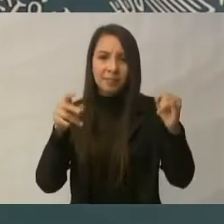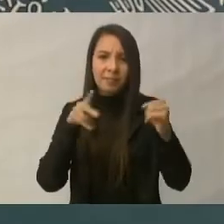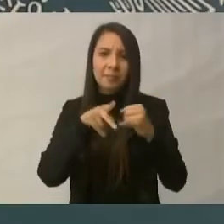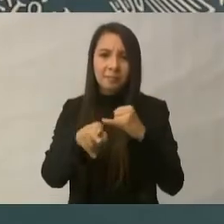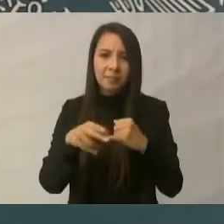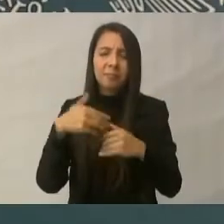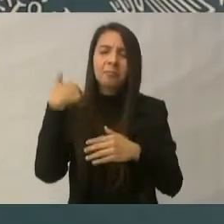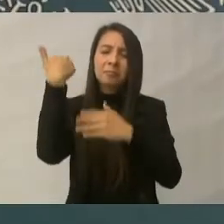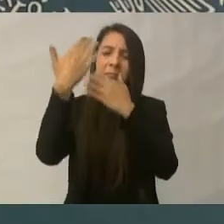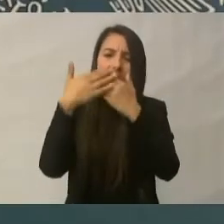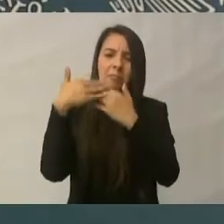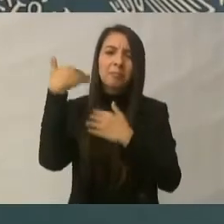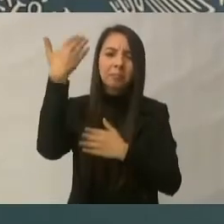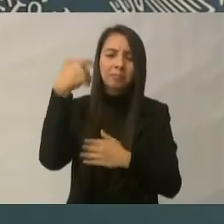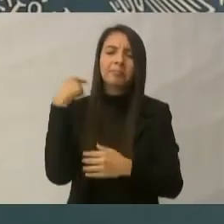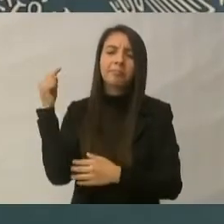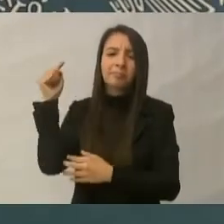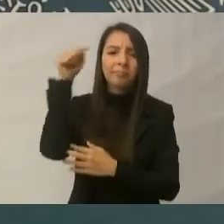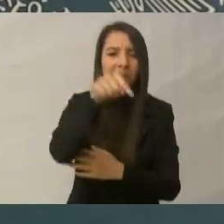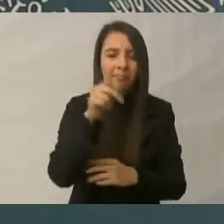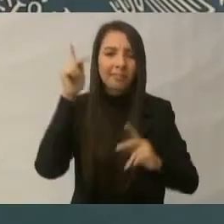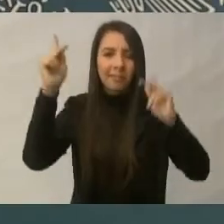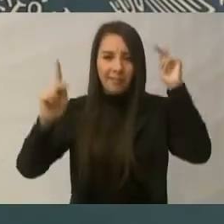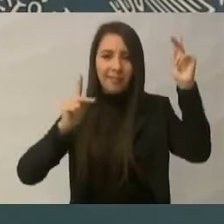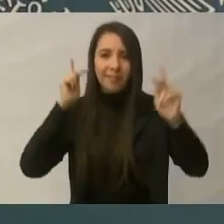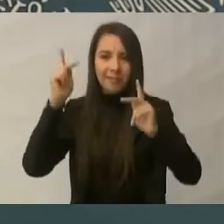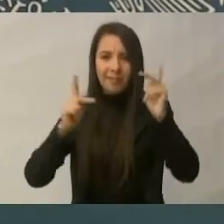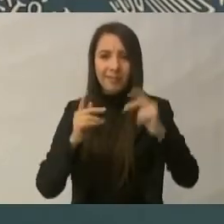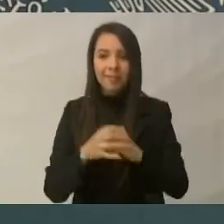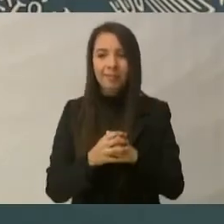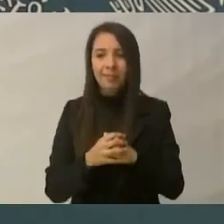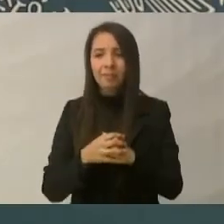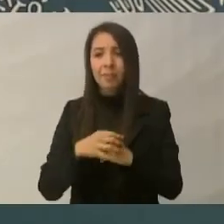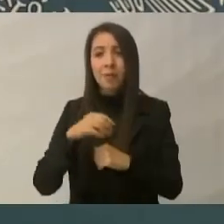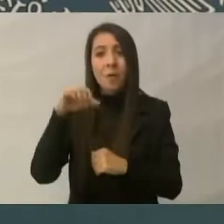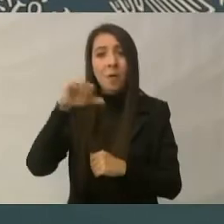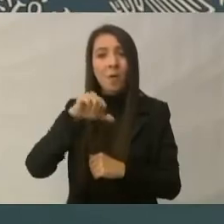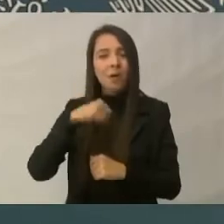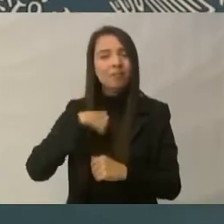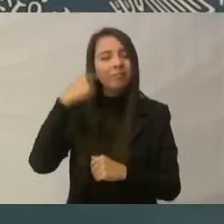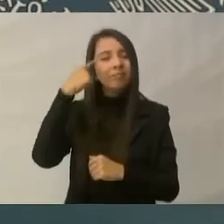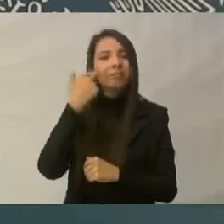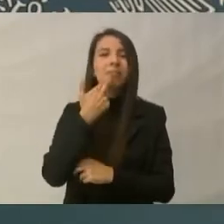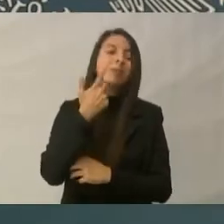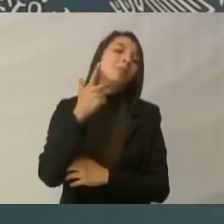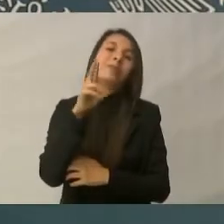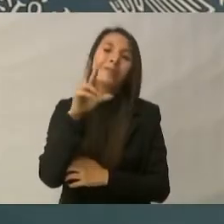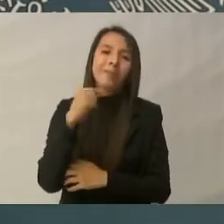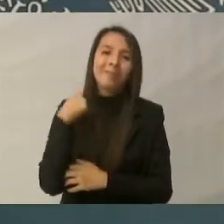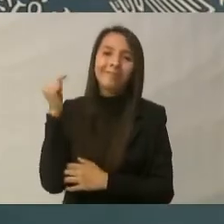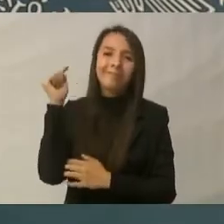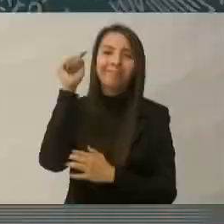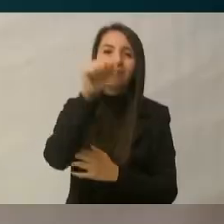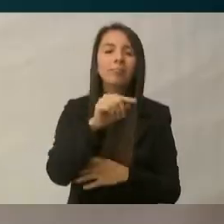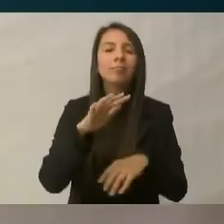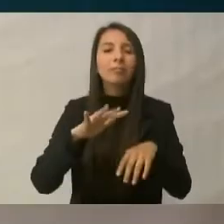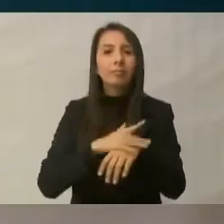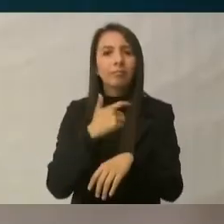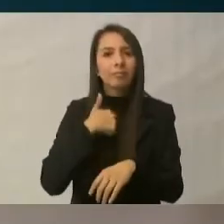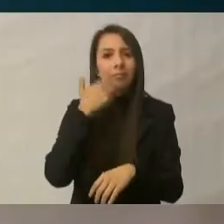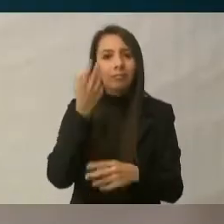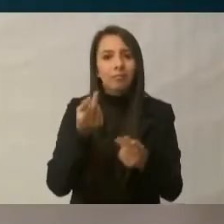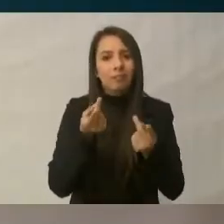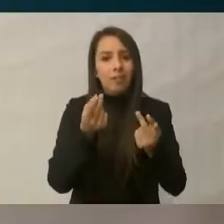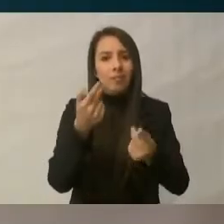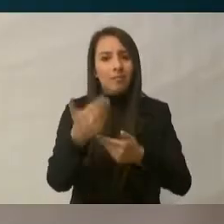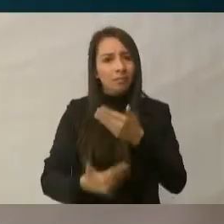visitar esa zona, pero no quise ahora porque quiero que se avance en